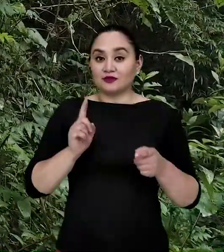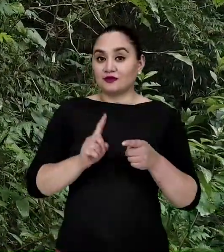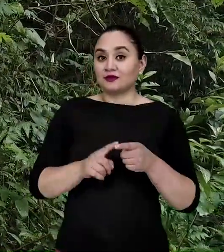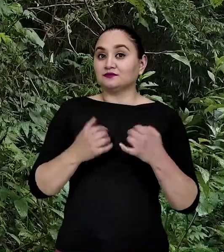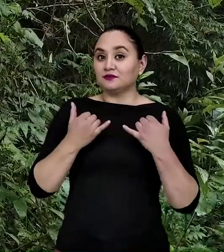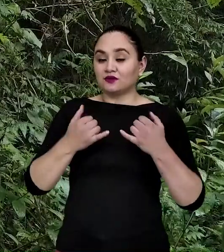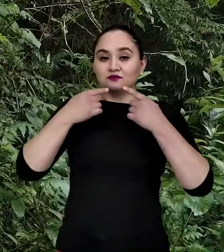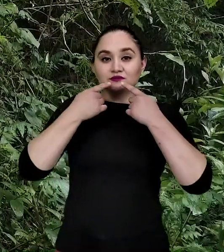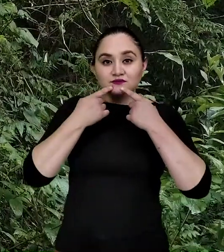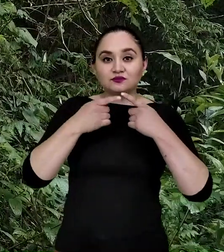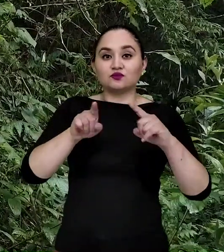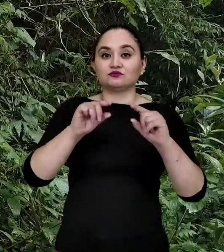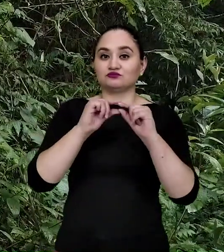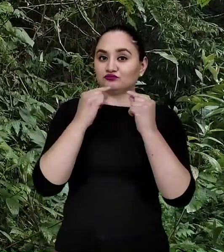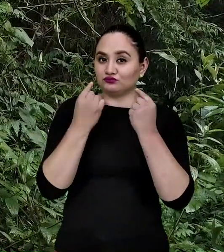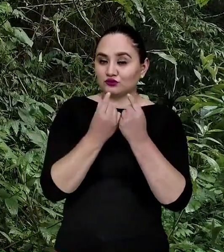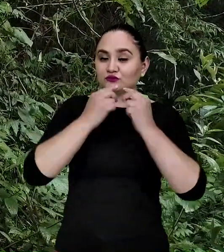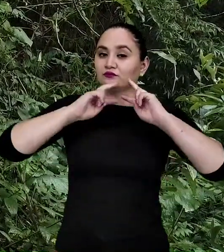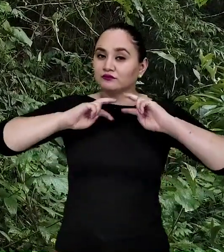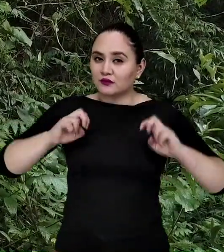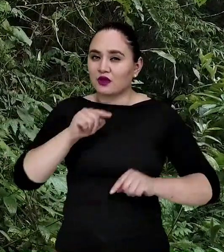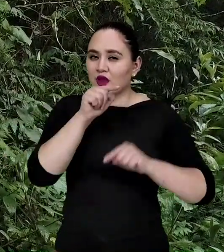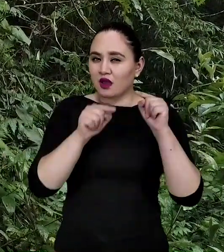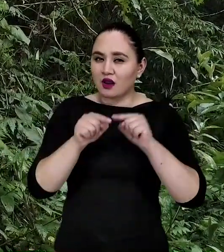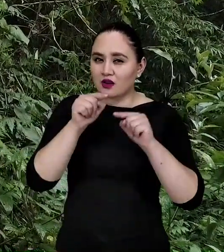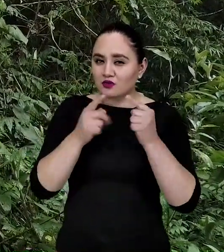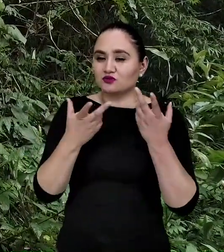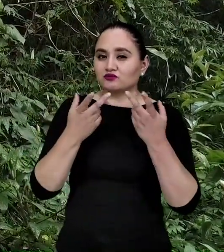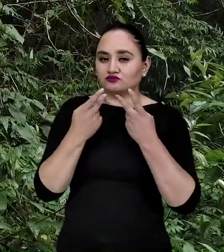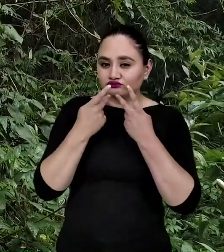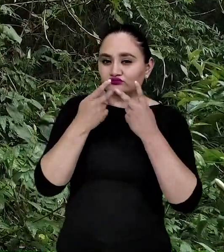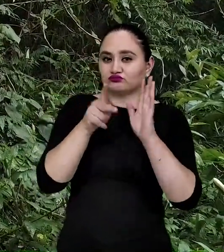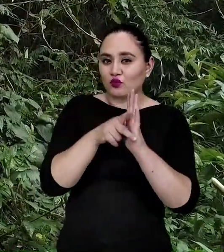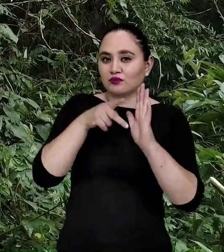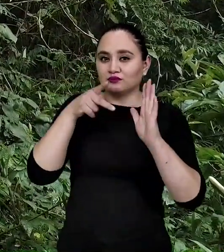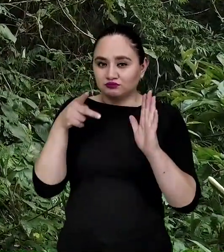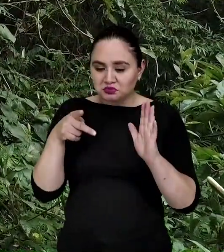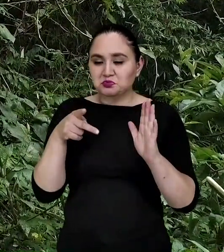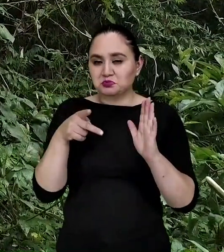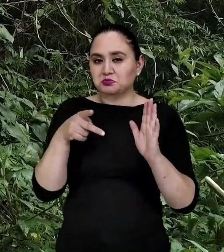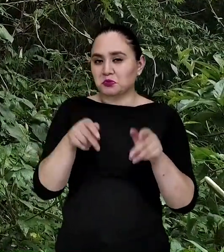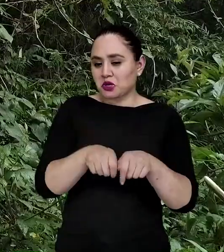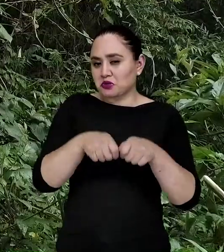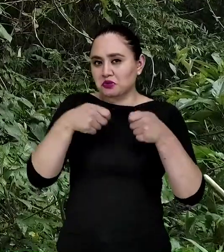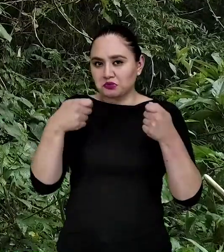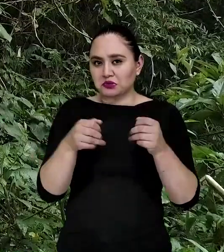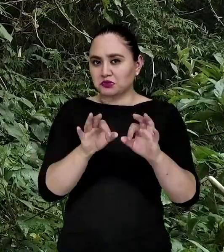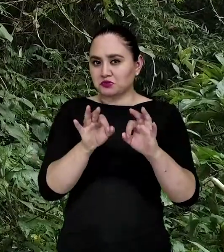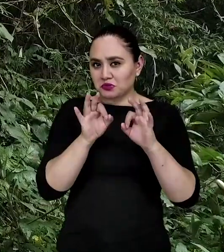Hasta el momento hemos publicado en el grupo de investigación algunos artículos en revistas prestigiosas.